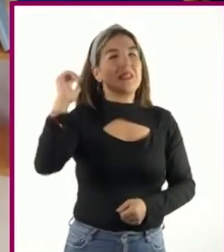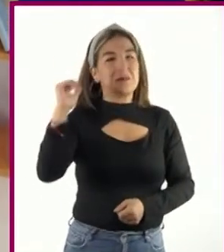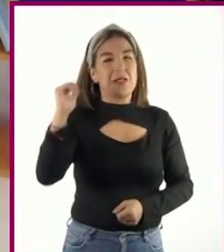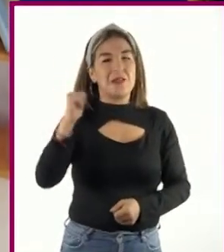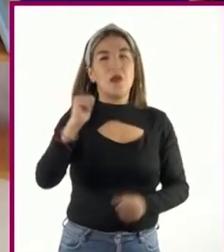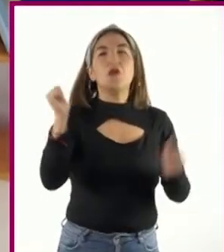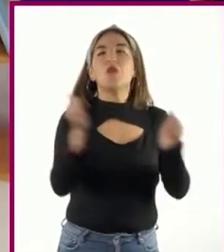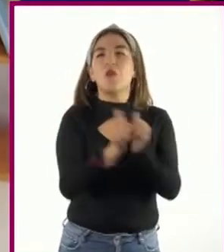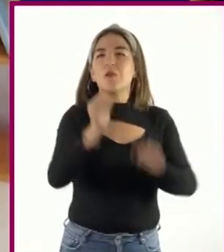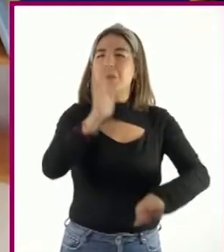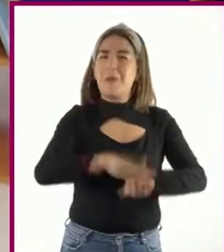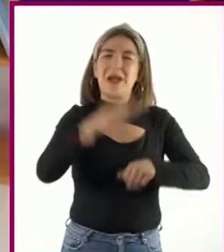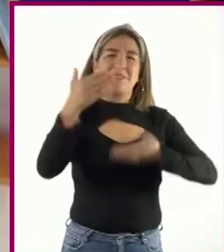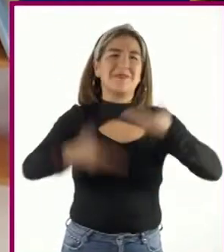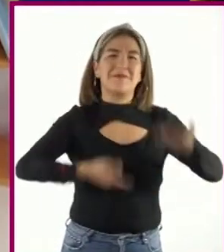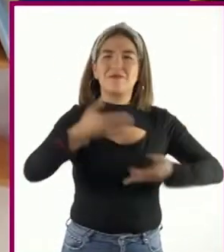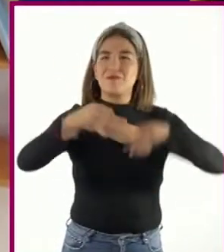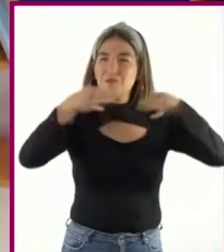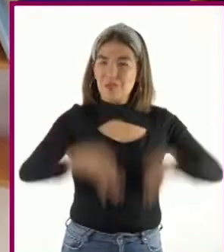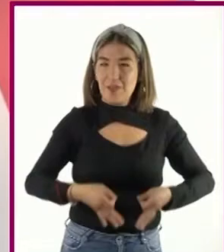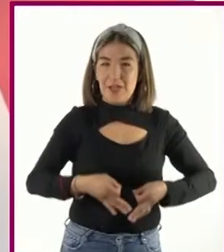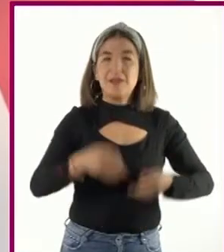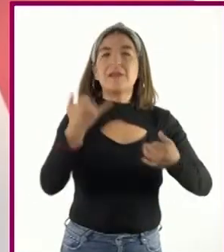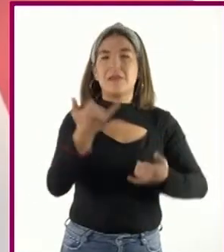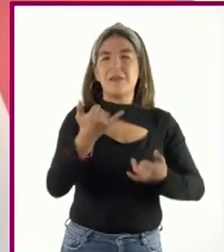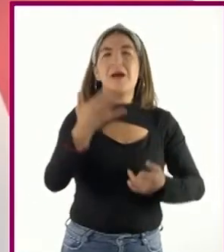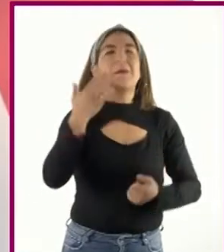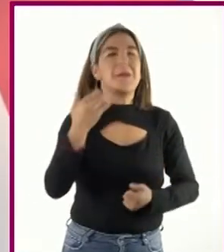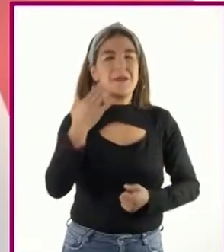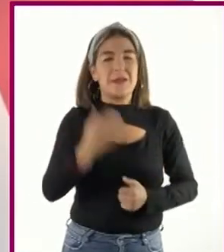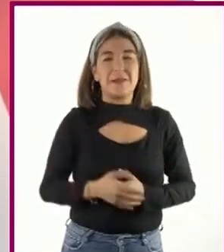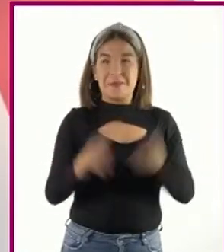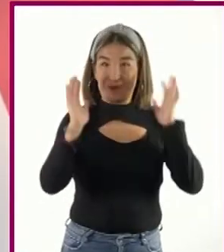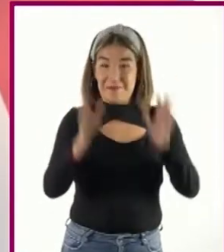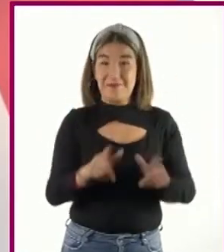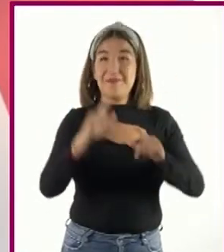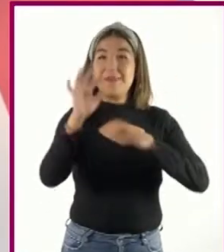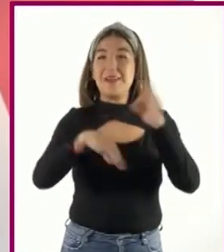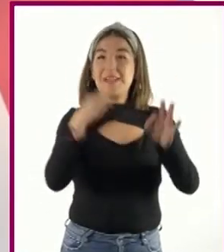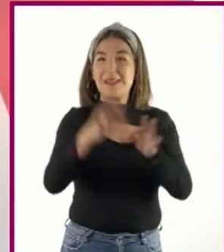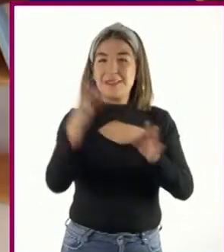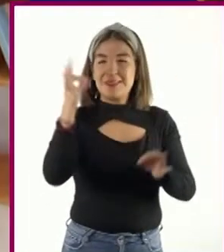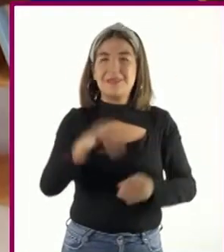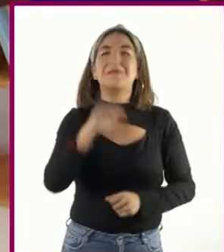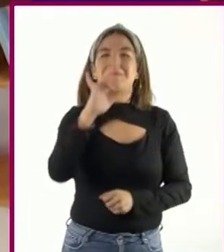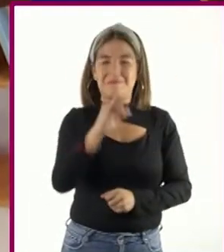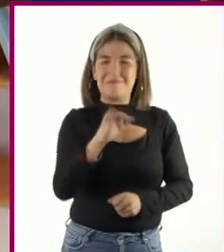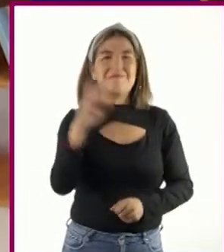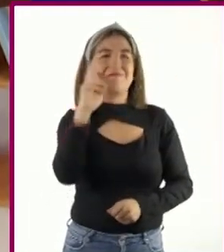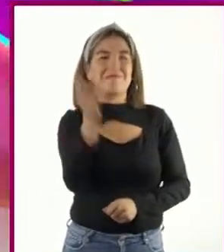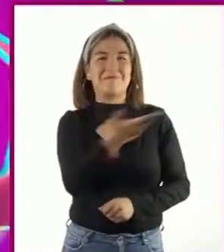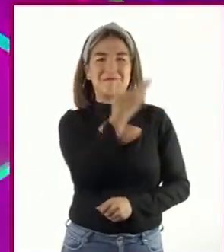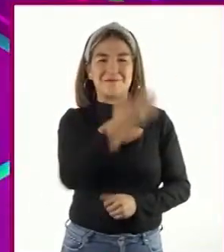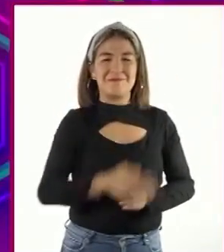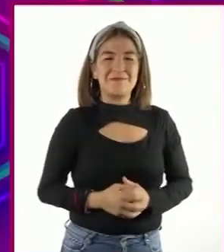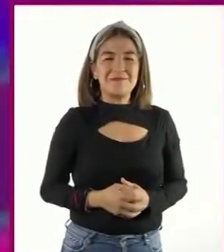con mayor formalidad y con cortesía. ¿Están listos? Estoy listo.